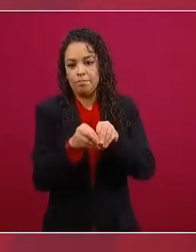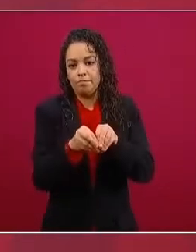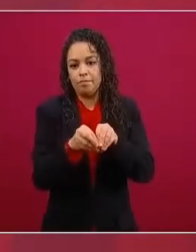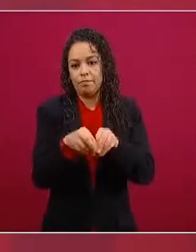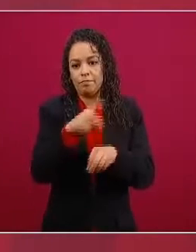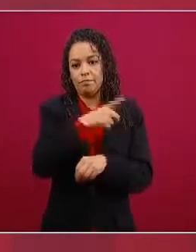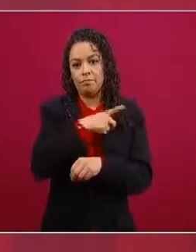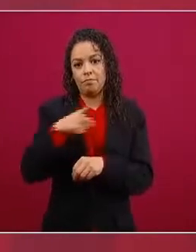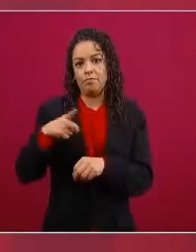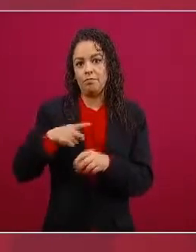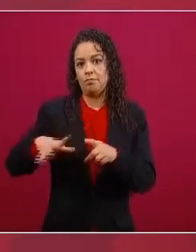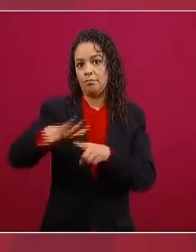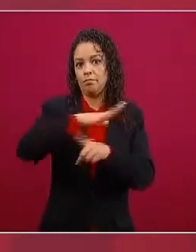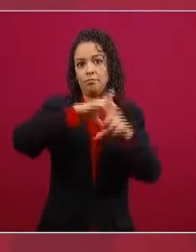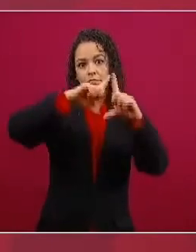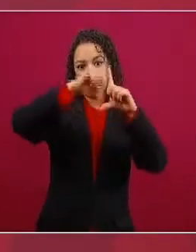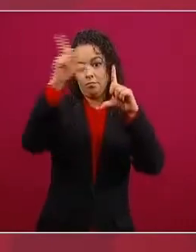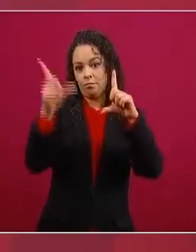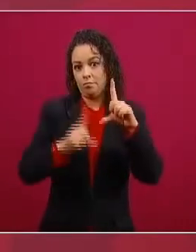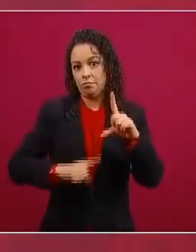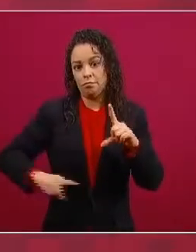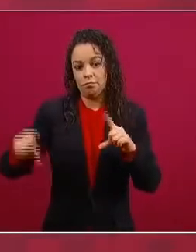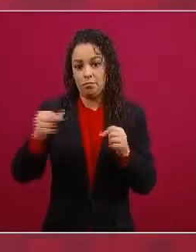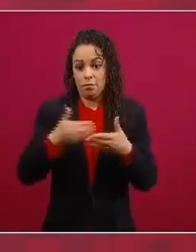que todavía estamos pagando todos